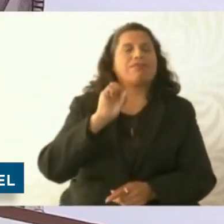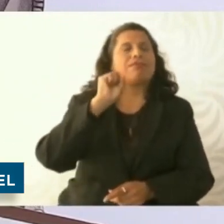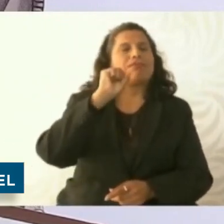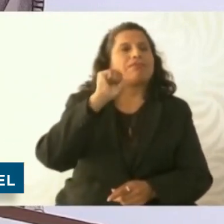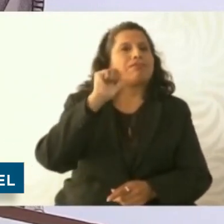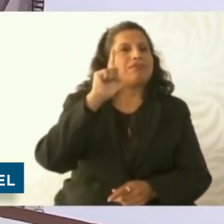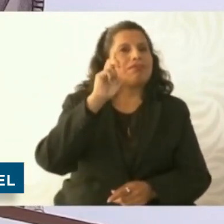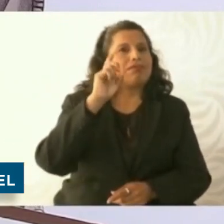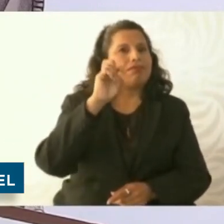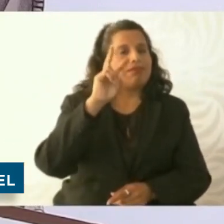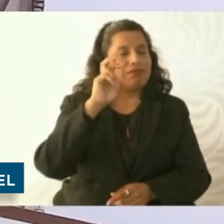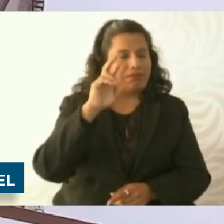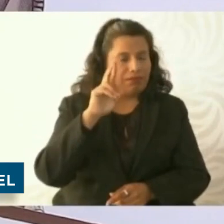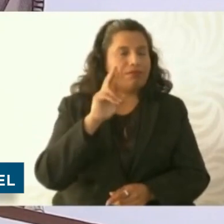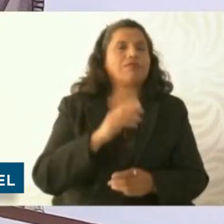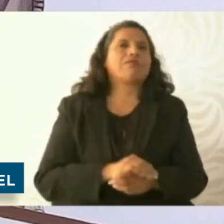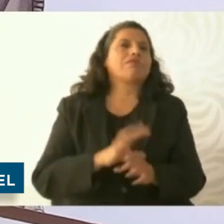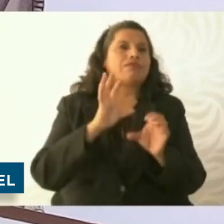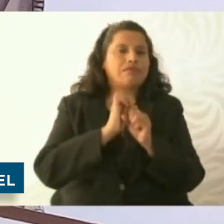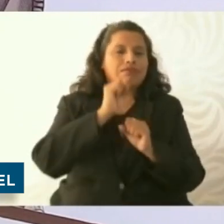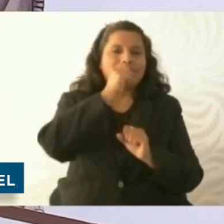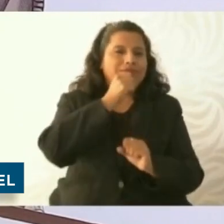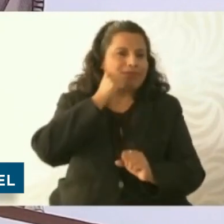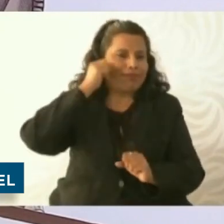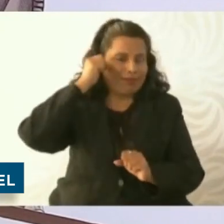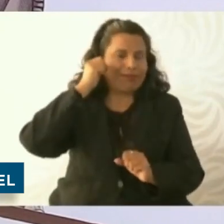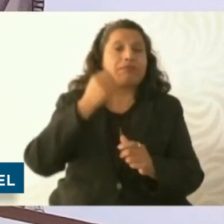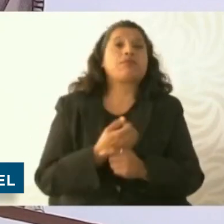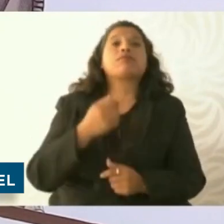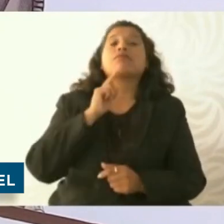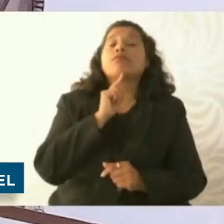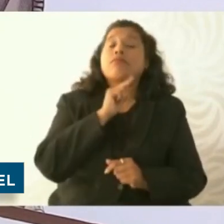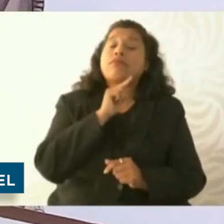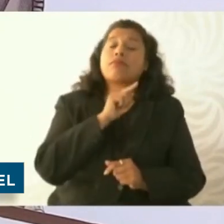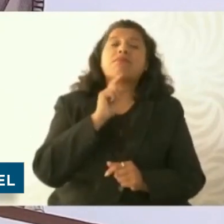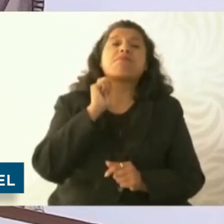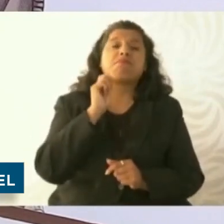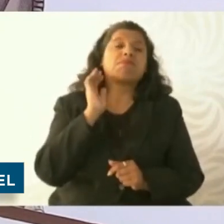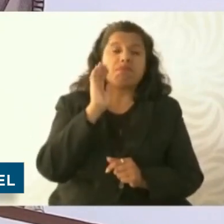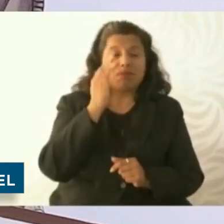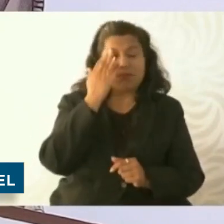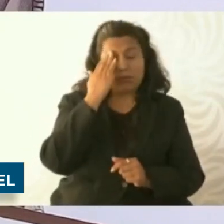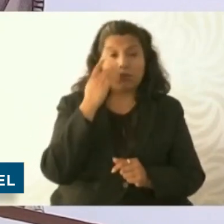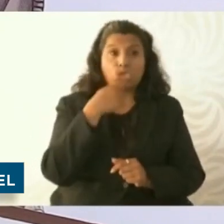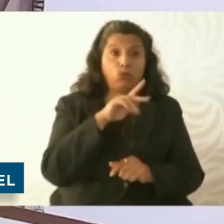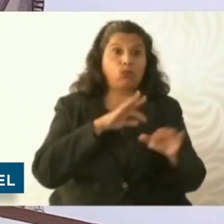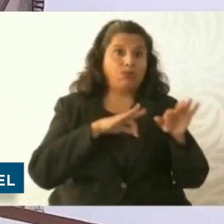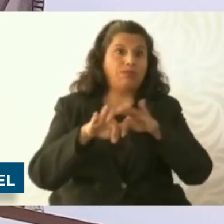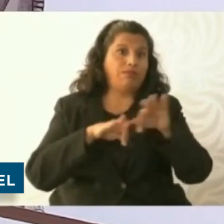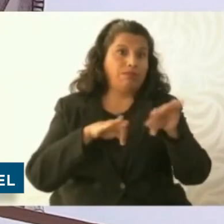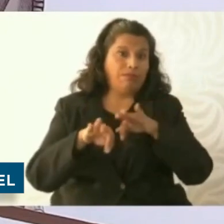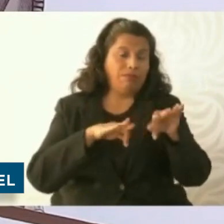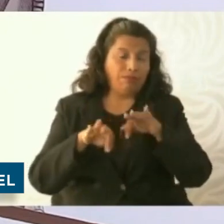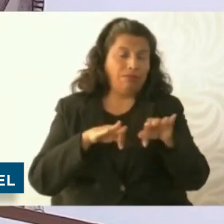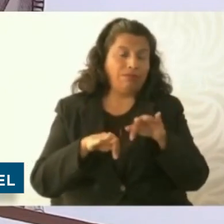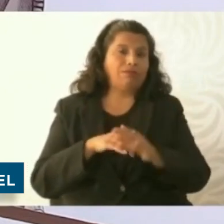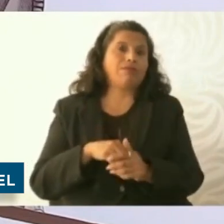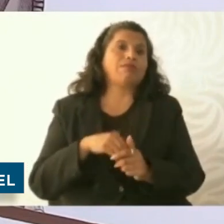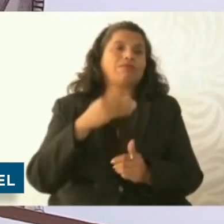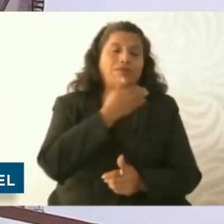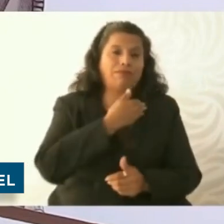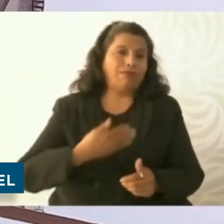Zacatecas. Durante la inauguración de la Unidad de Medicina Familiar número 58, Sheinbaum destacó que este nuevo hospital